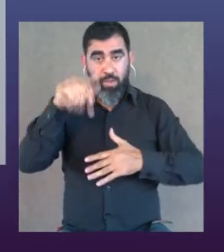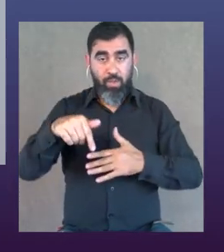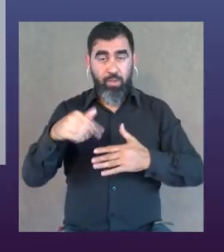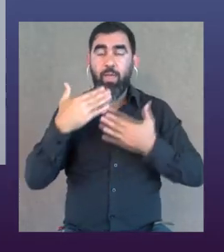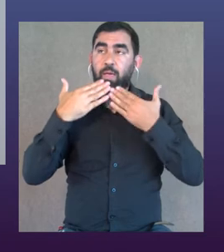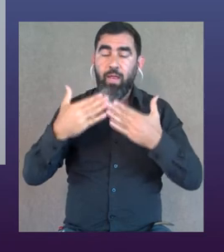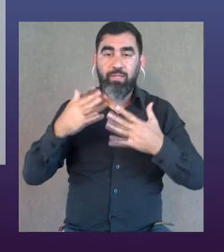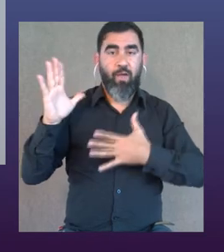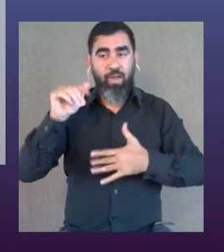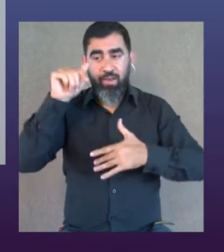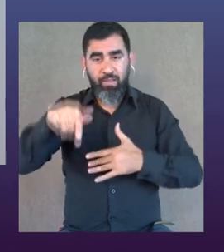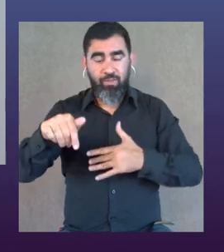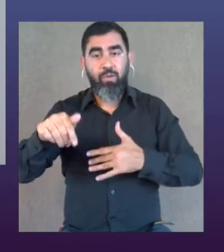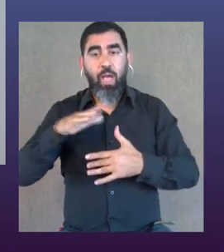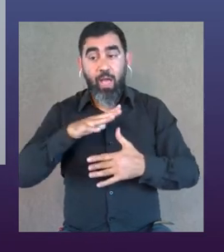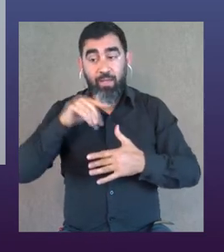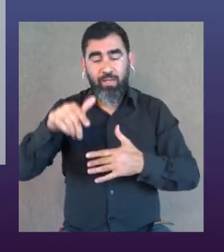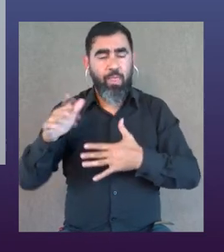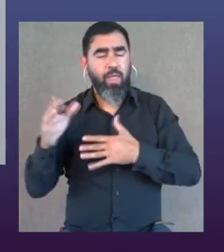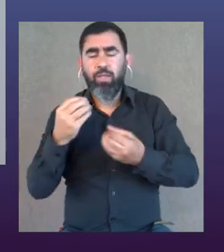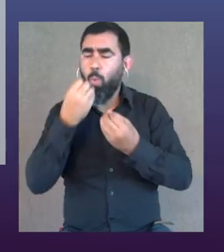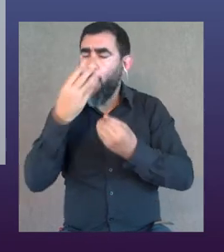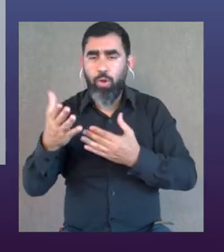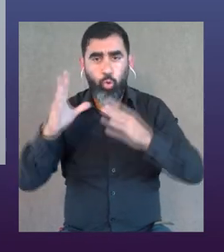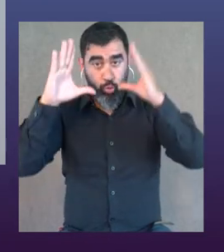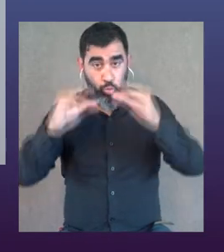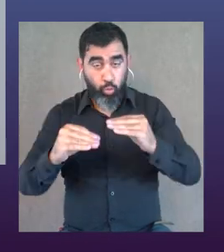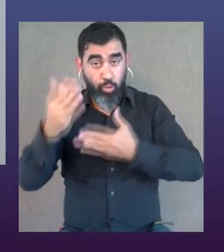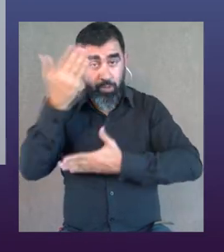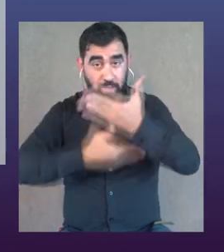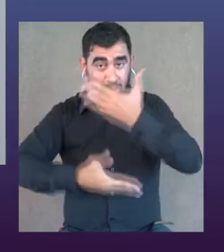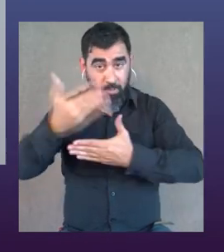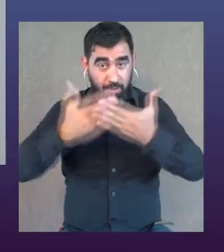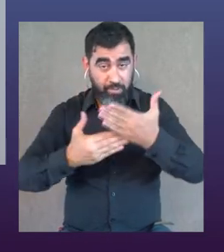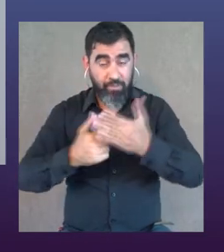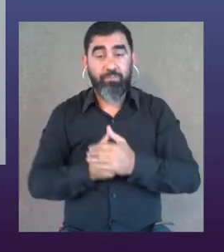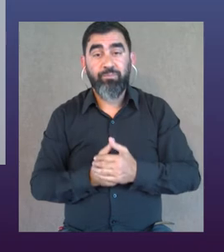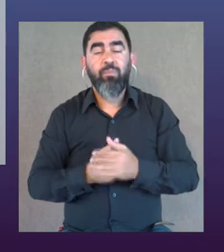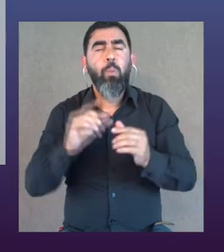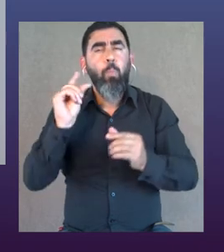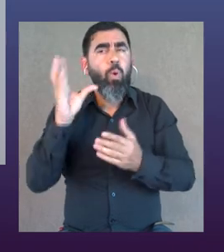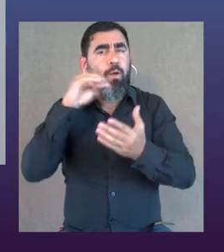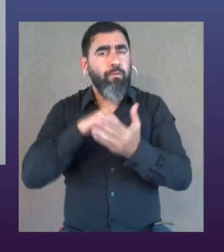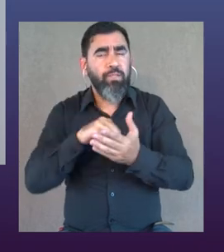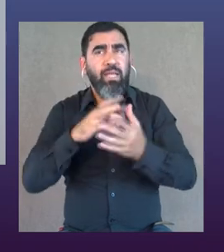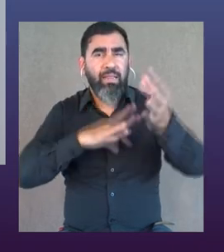bailarines, gracias a DanzaVid y otras metodologías, en danza hay excelentes artistas en situación de discapacidad. No es que dicen. Pocas veces